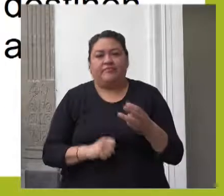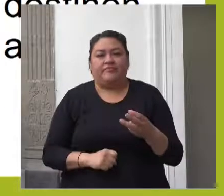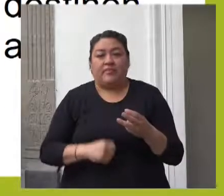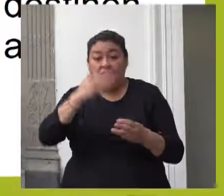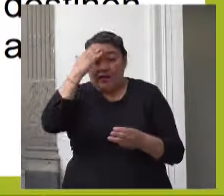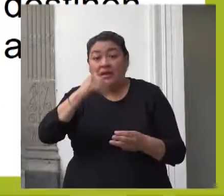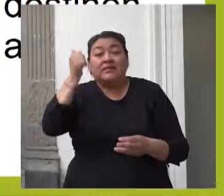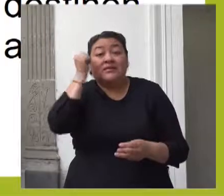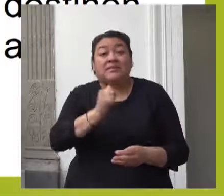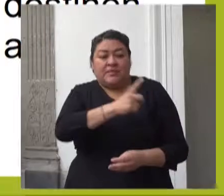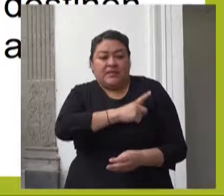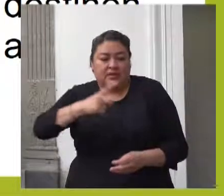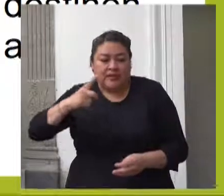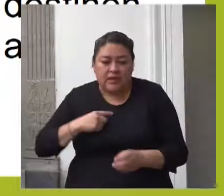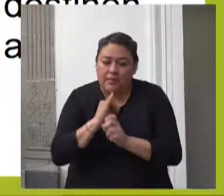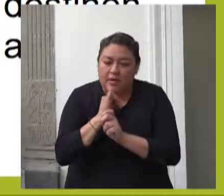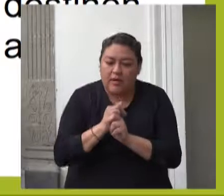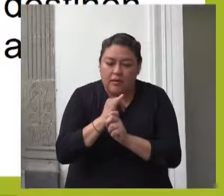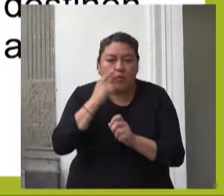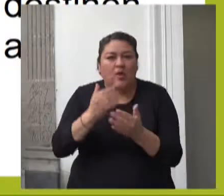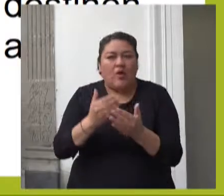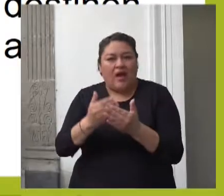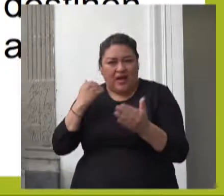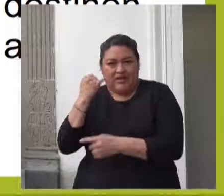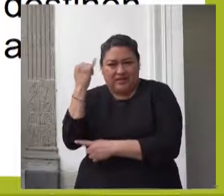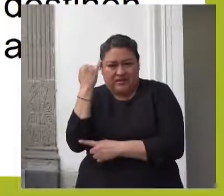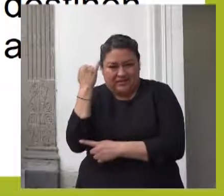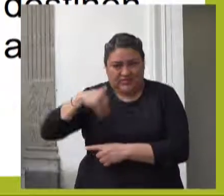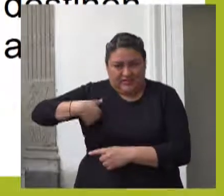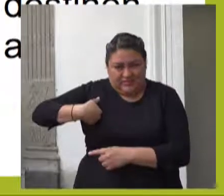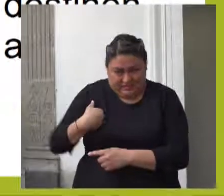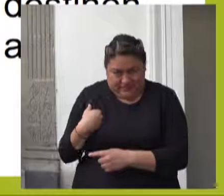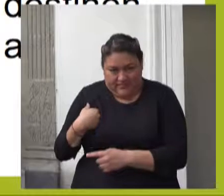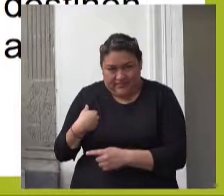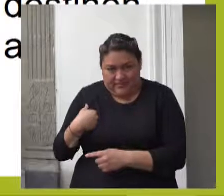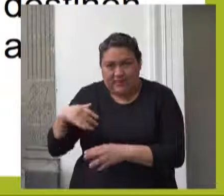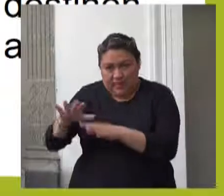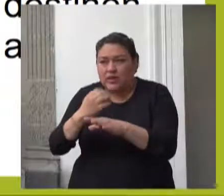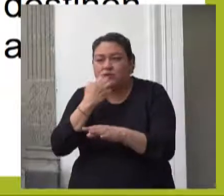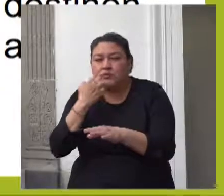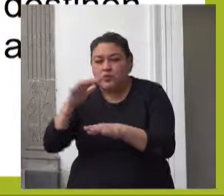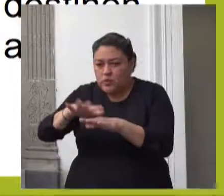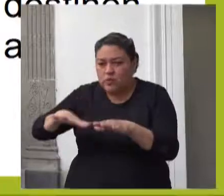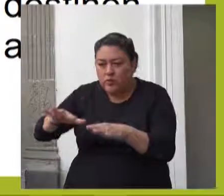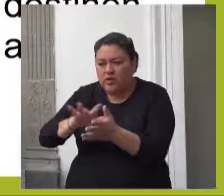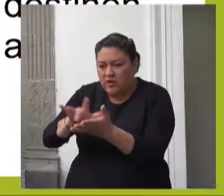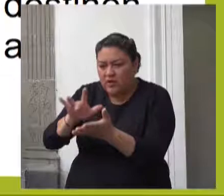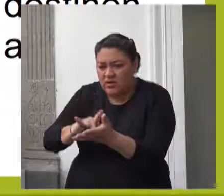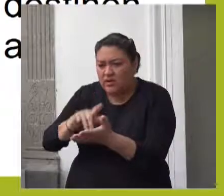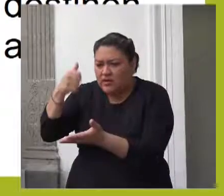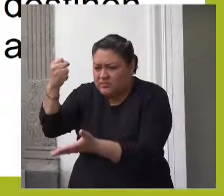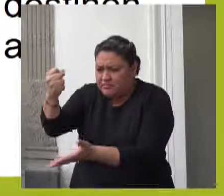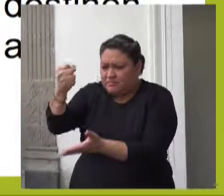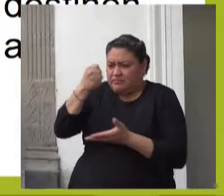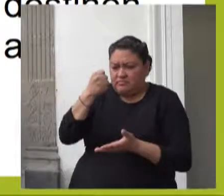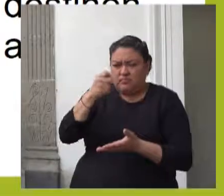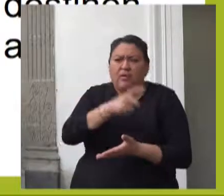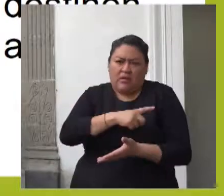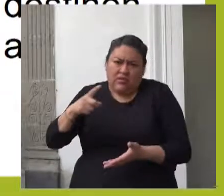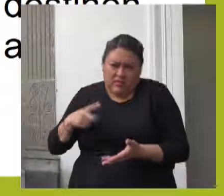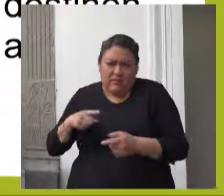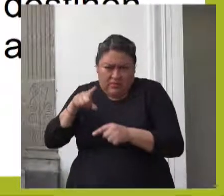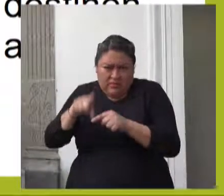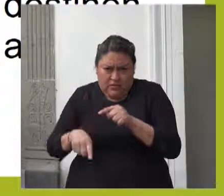motivación en la eliminación del apoyo económico destinado a los servicios de atención y cuidado en las